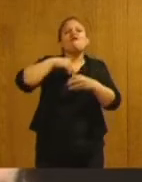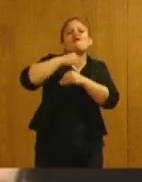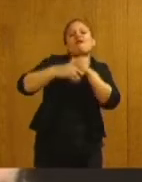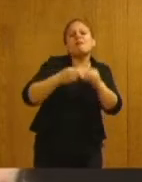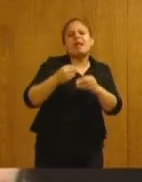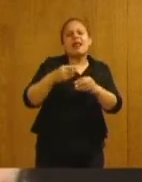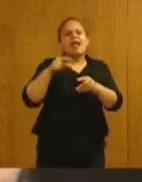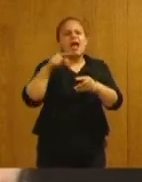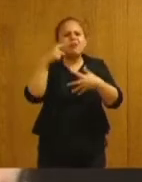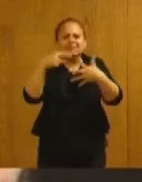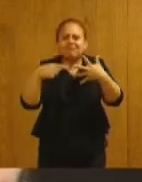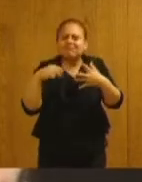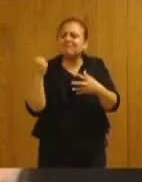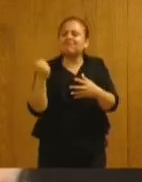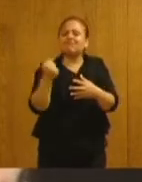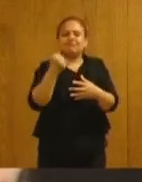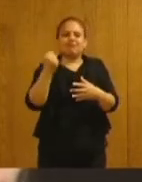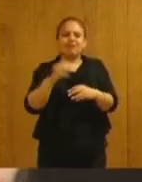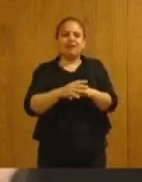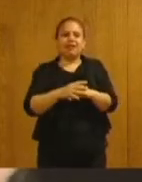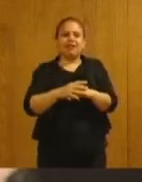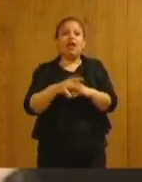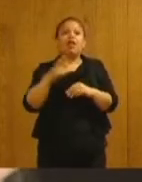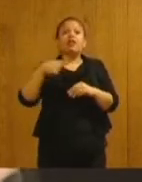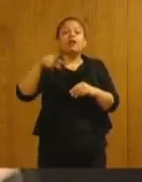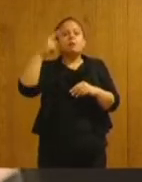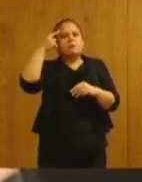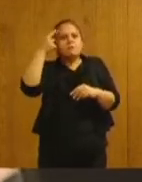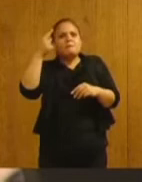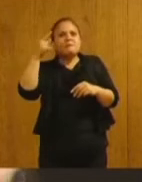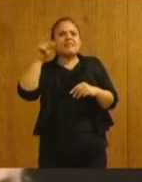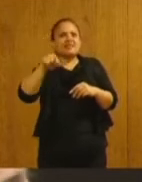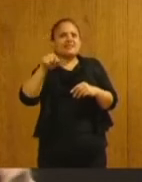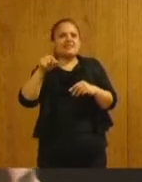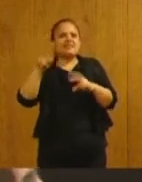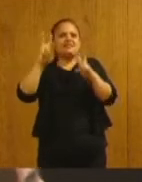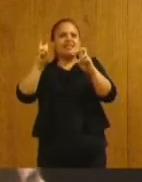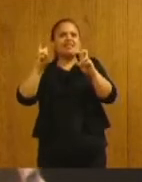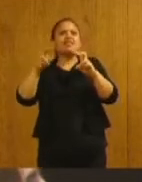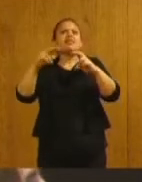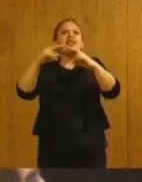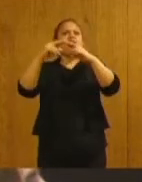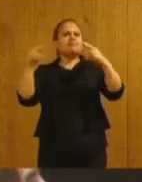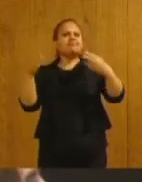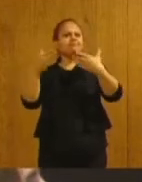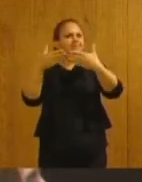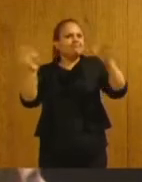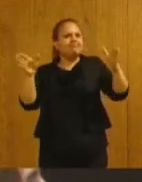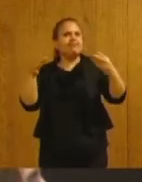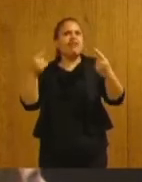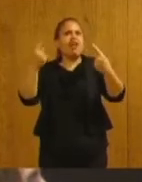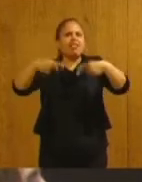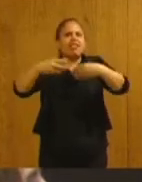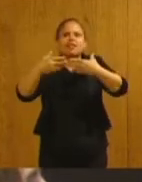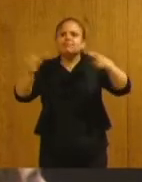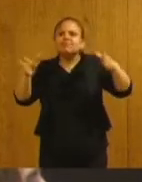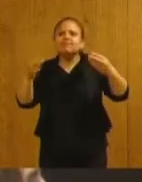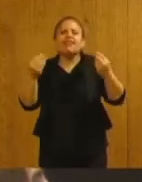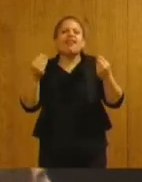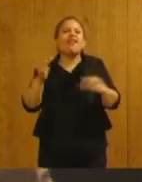de este éxito, de esta medida que nos ha puesto como ejemplo a nivel nacional,